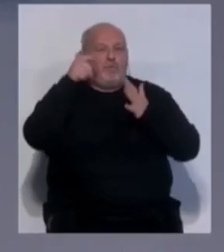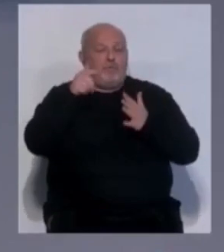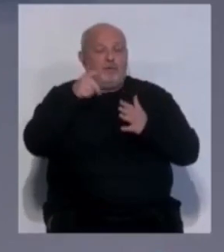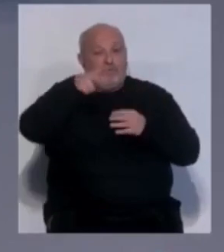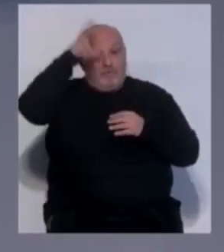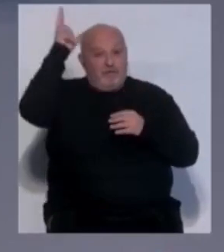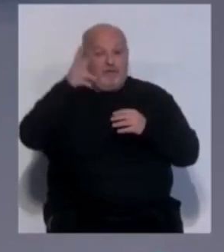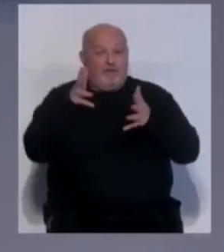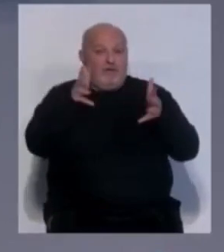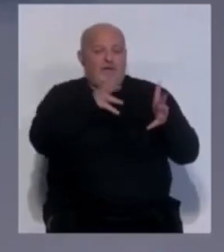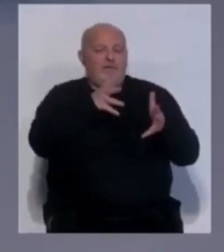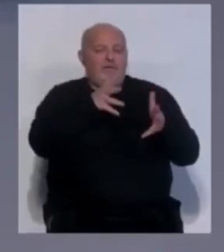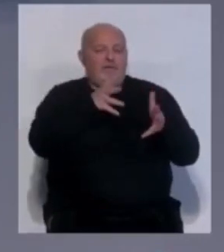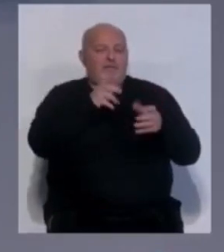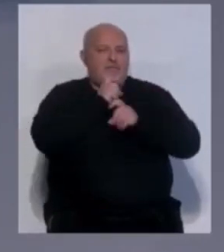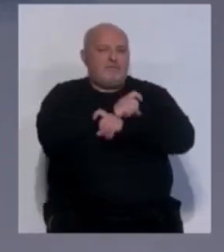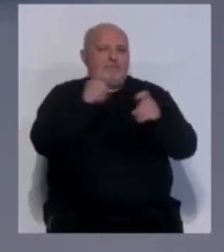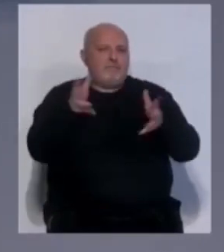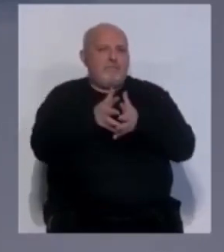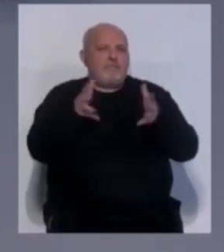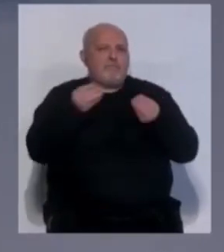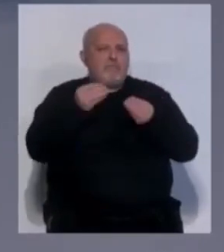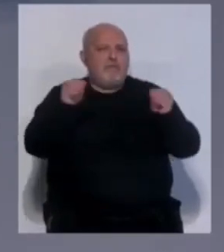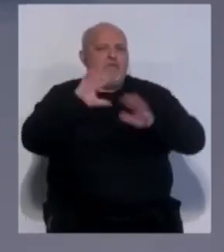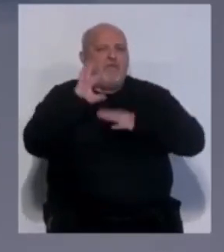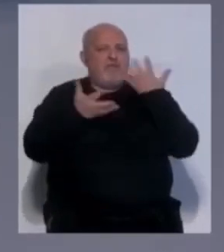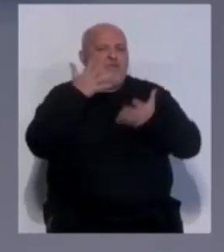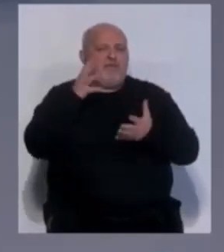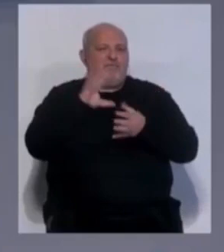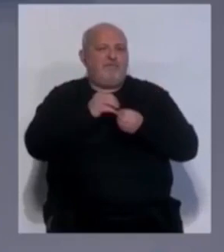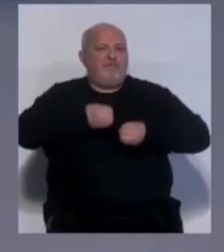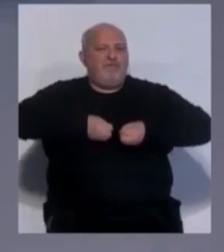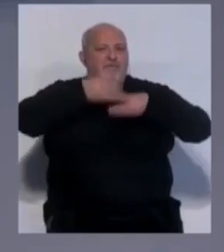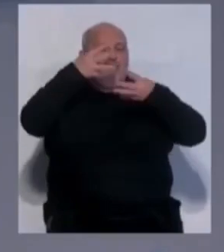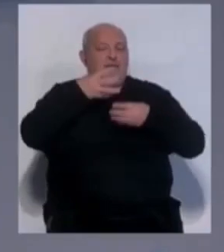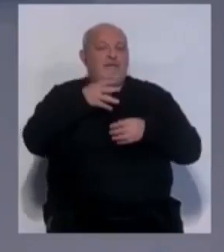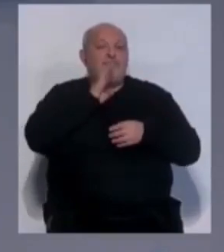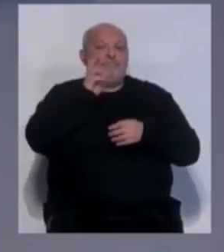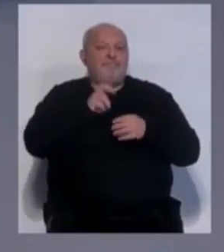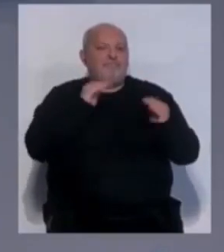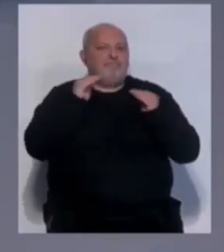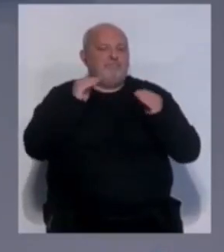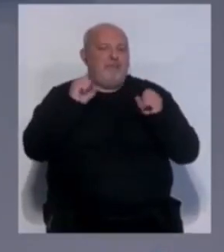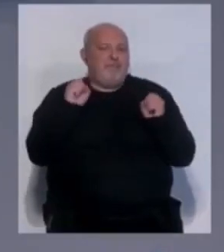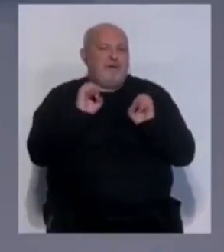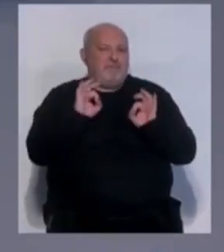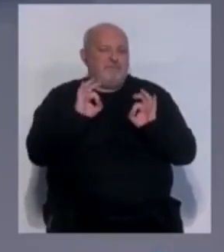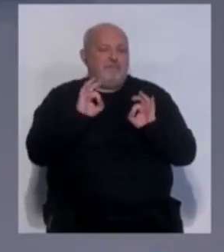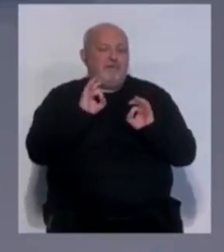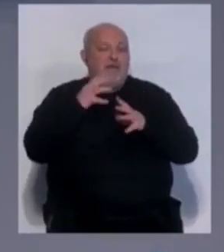el consorcio provincial alertan del incremento del número de incendios en viviendas, principalmente en temporada de invierno.